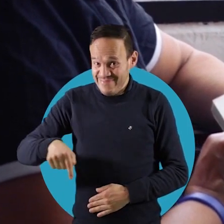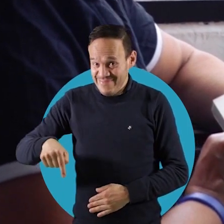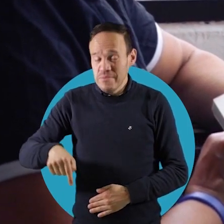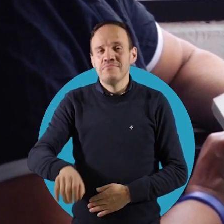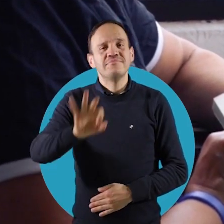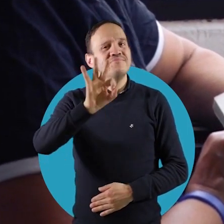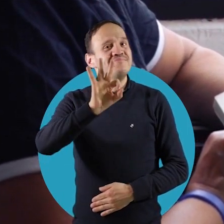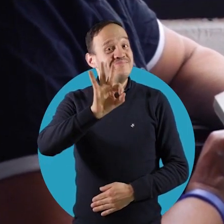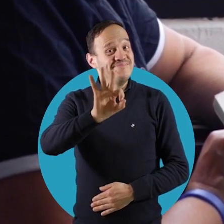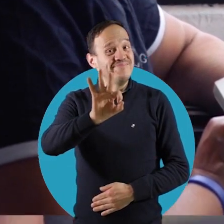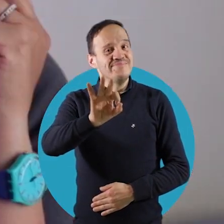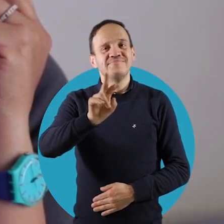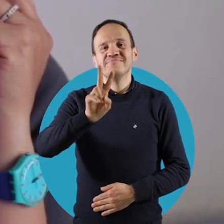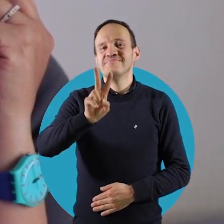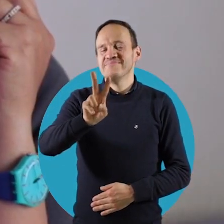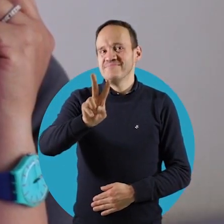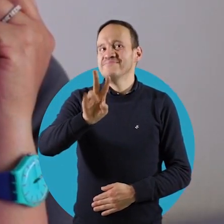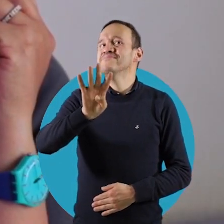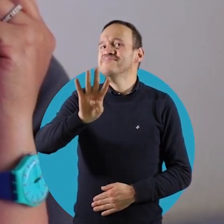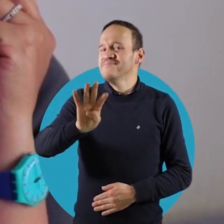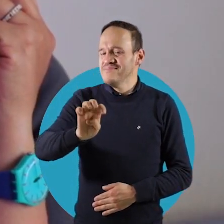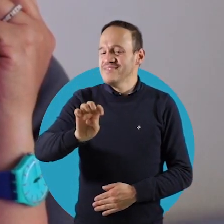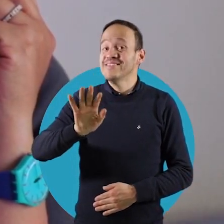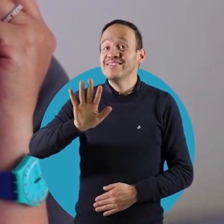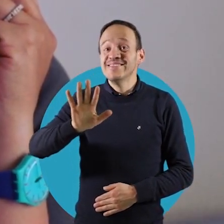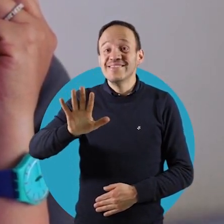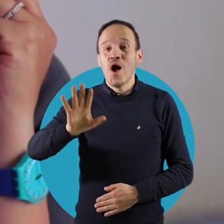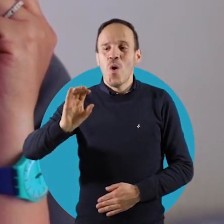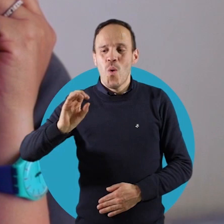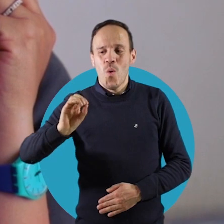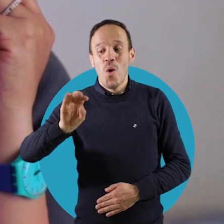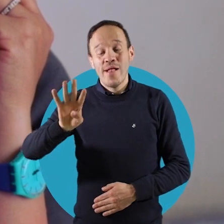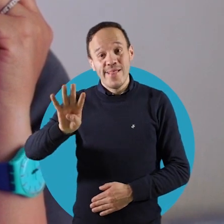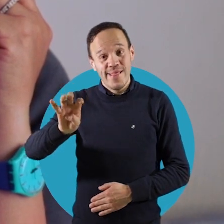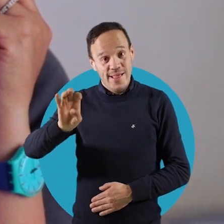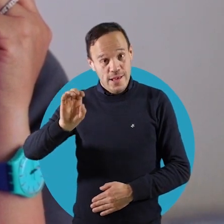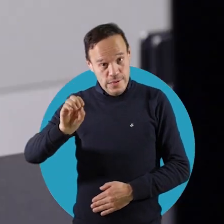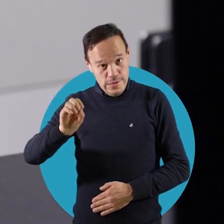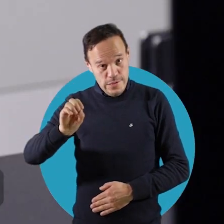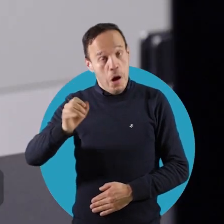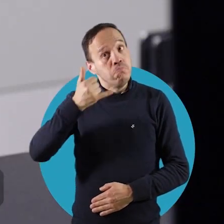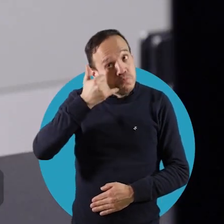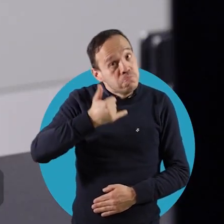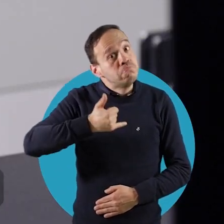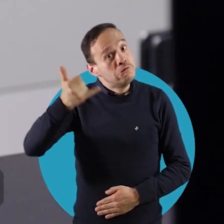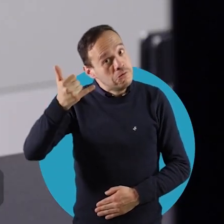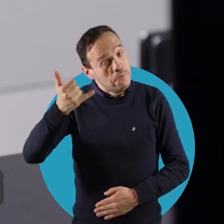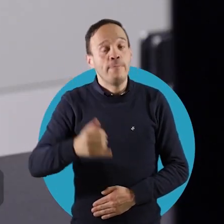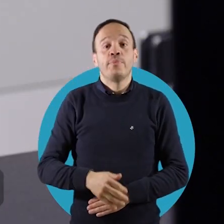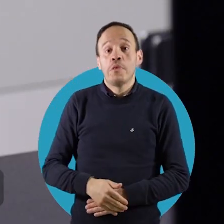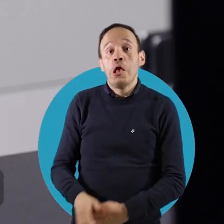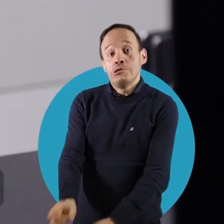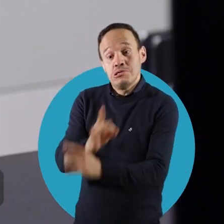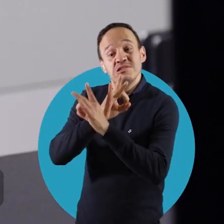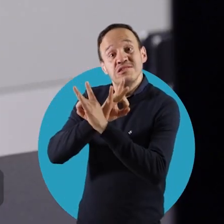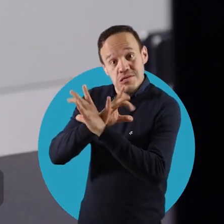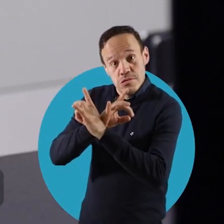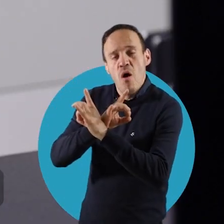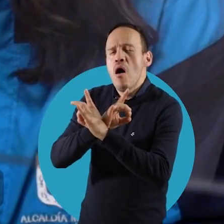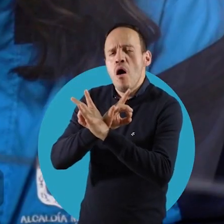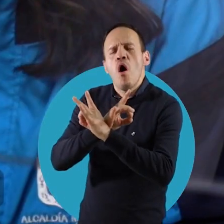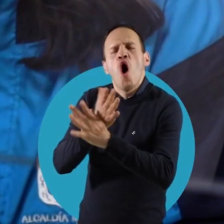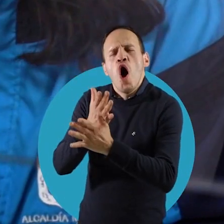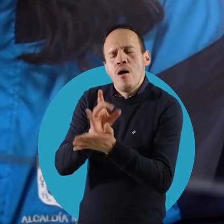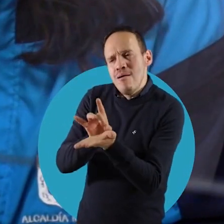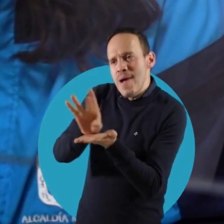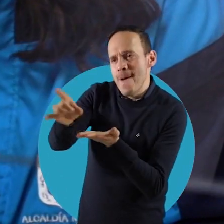La próxima vez, llámanos al número telefónico 329-5090. Igualmente nos puedes escribir al